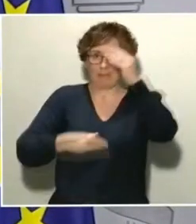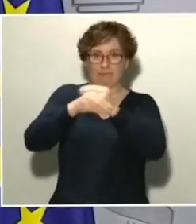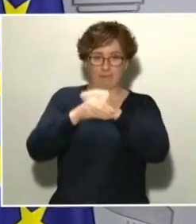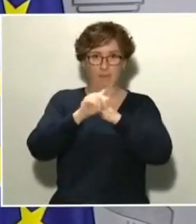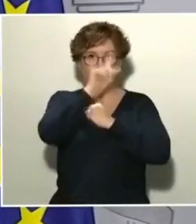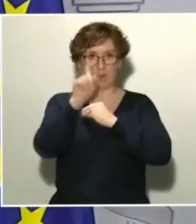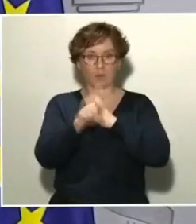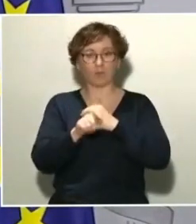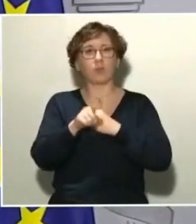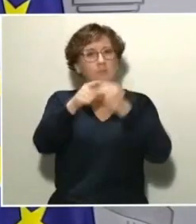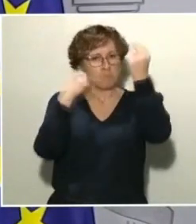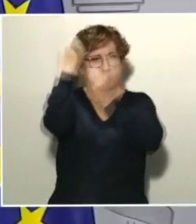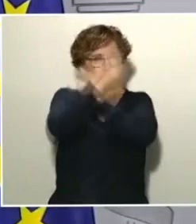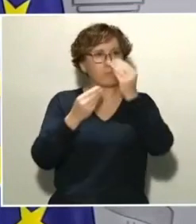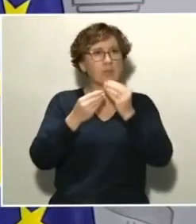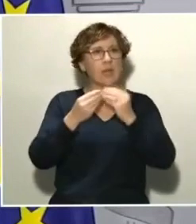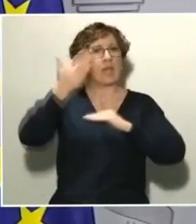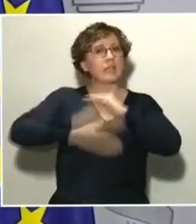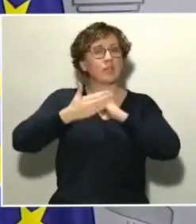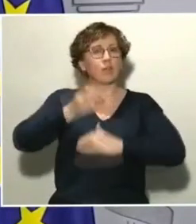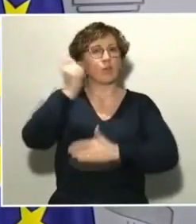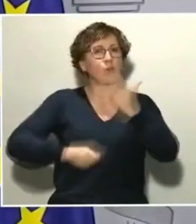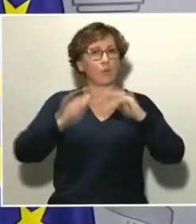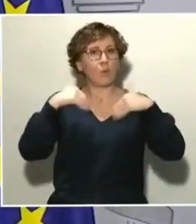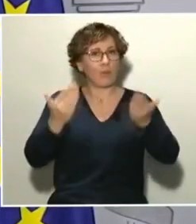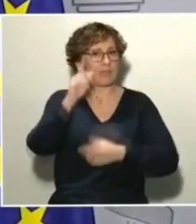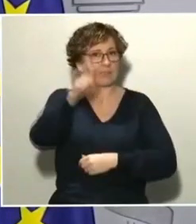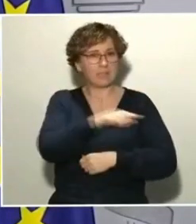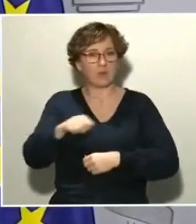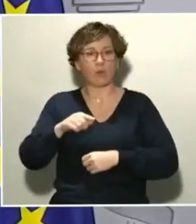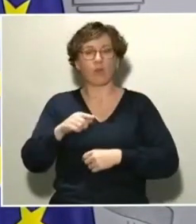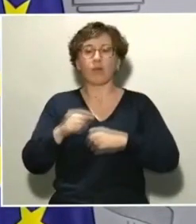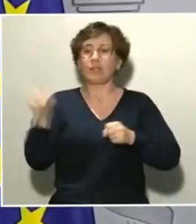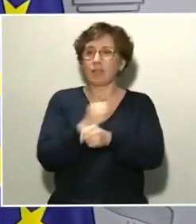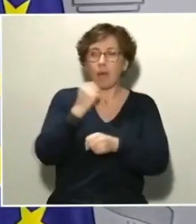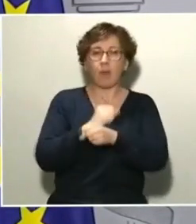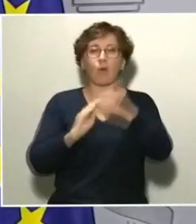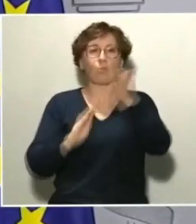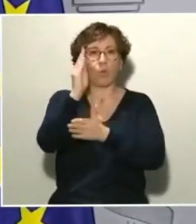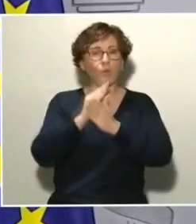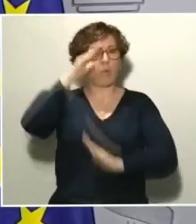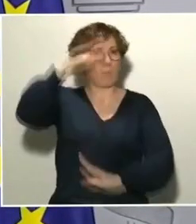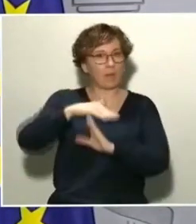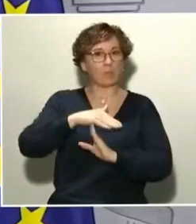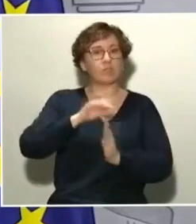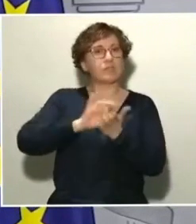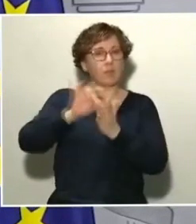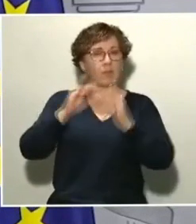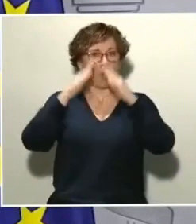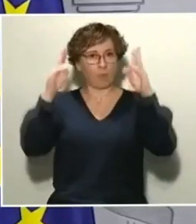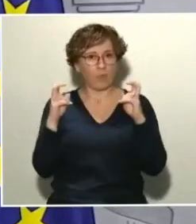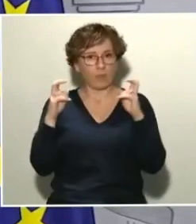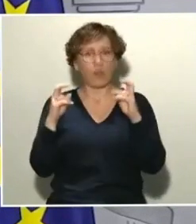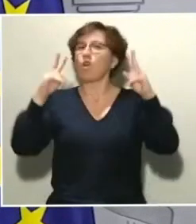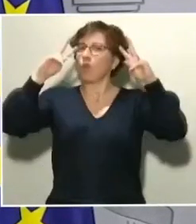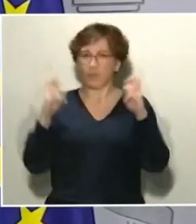endurecimiento de las restricciones, más cierre de actividad, parón de la producción, servicio a domicilio, confinamiento total como sigue pidiendo la Generalitat y en